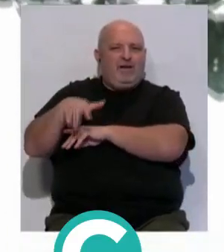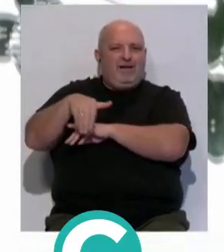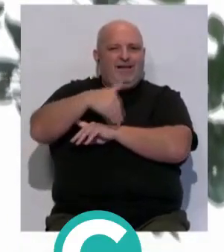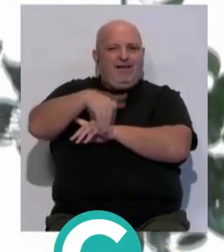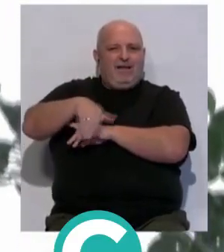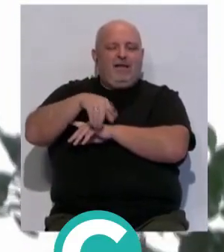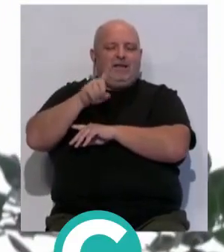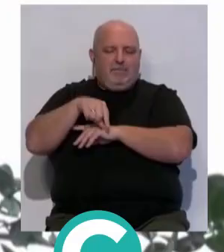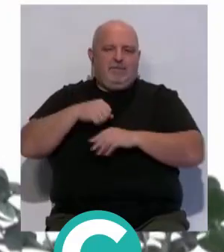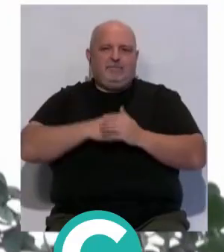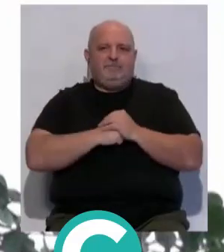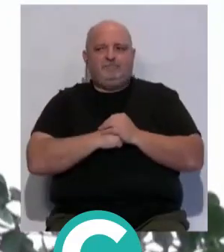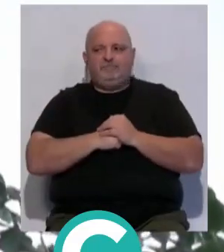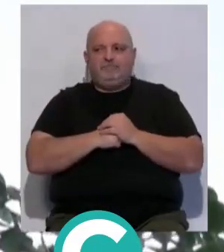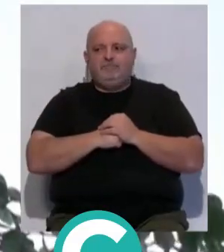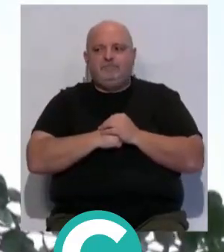calle Arquitecto Acero.